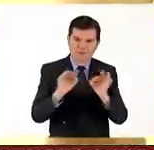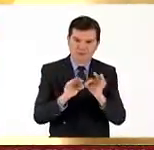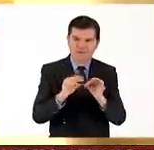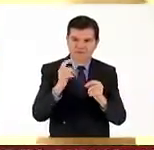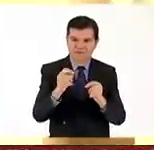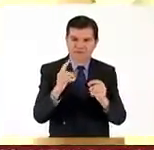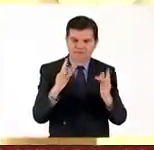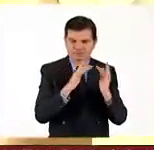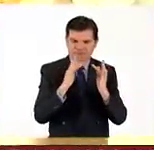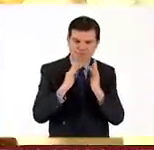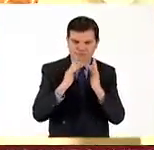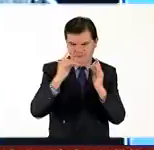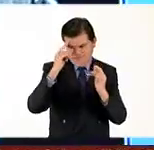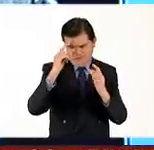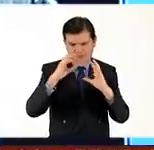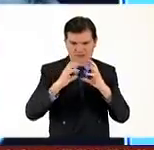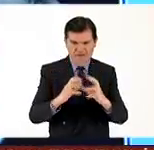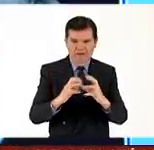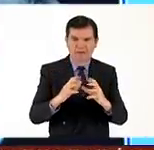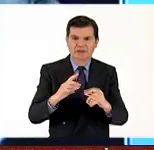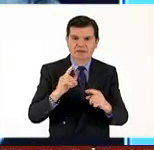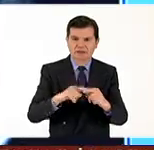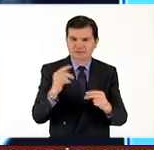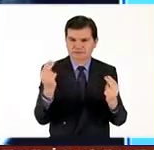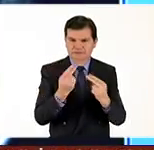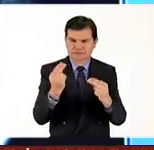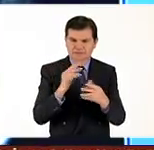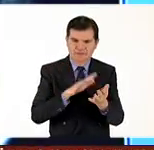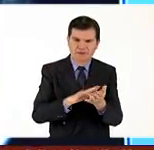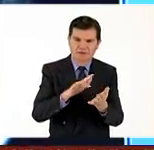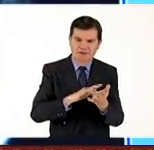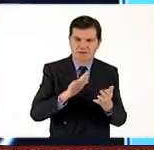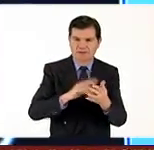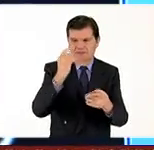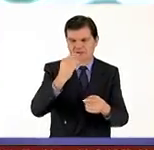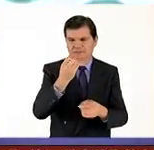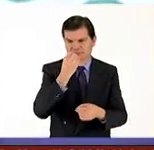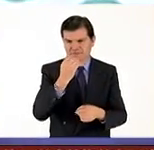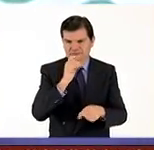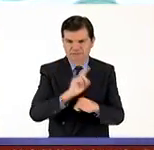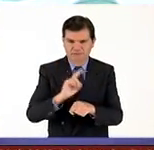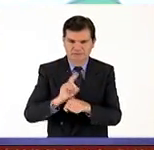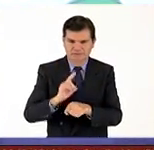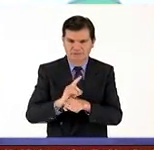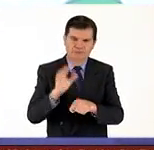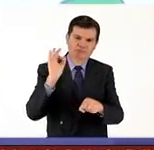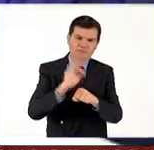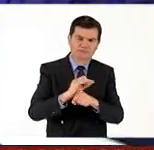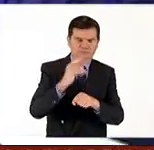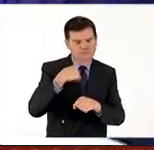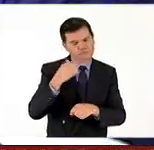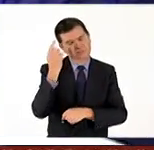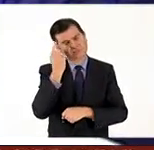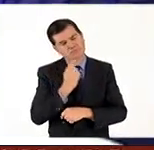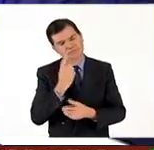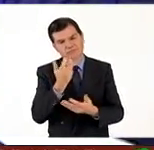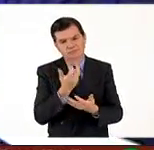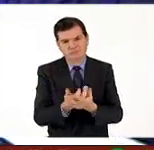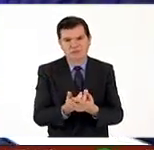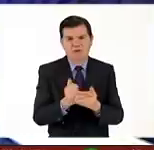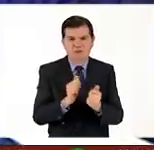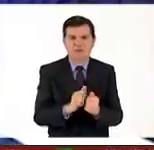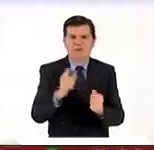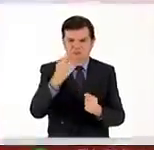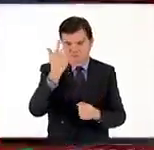en las conexiones nerviosas y por lo tanto un mayor aporte en la dieta favorece el sueño y el descanso